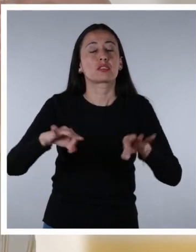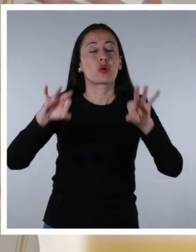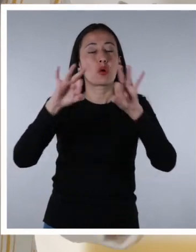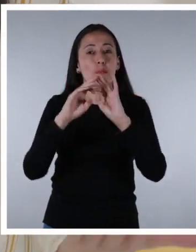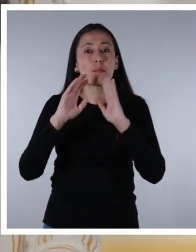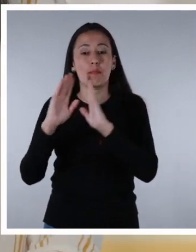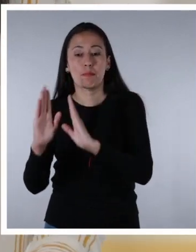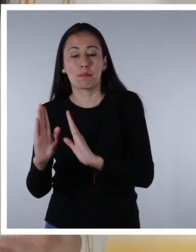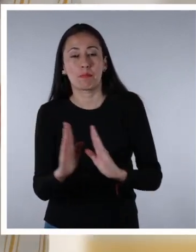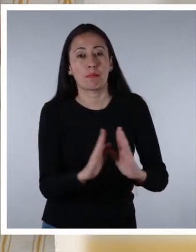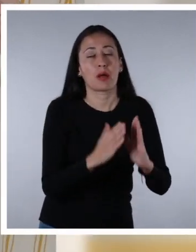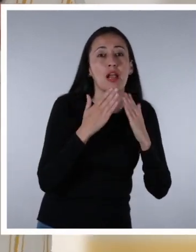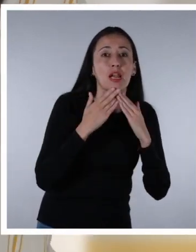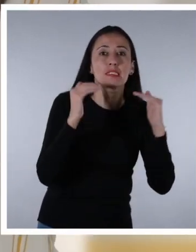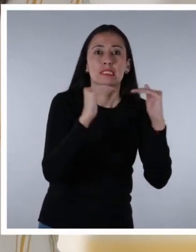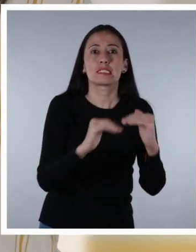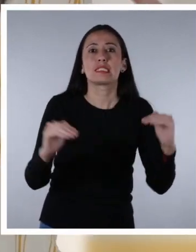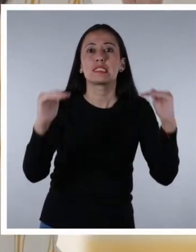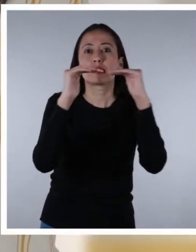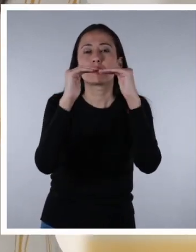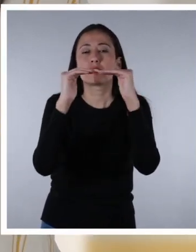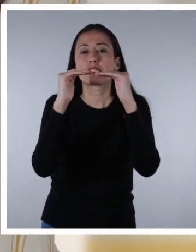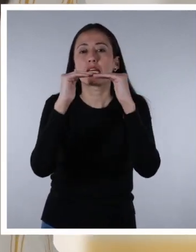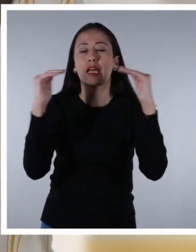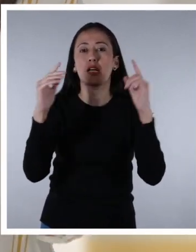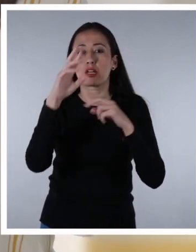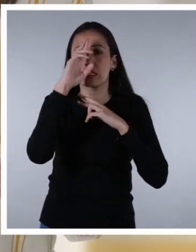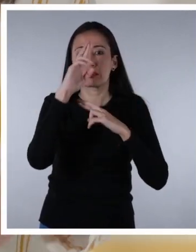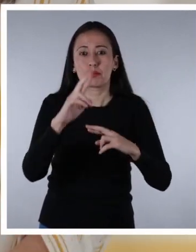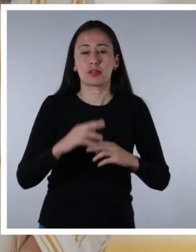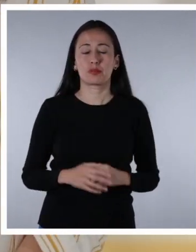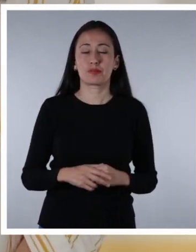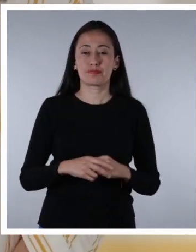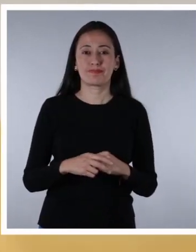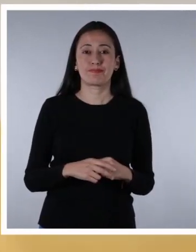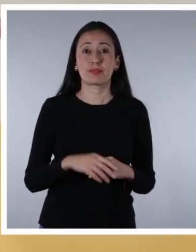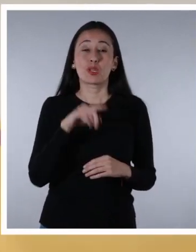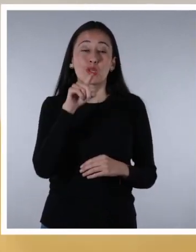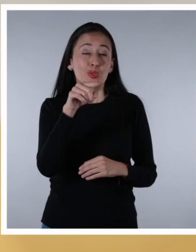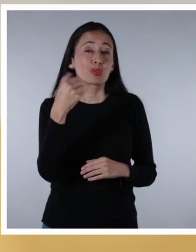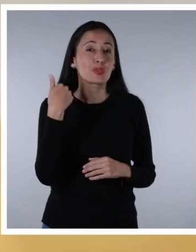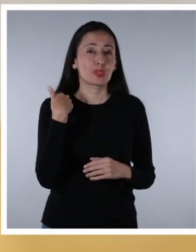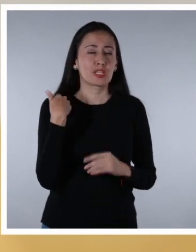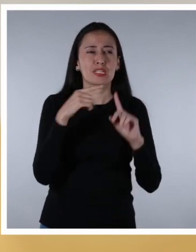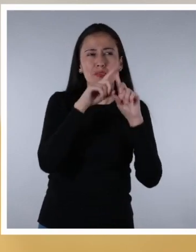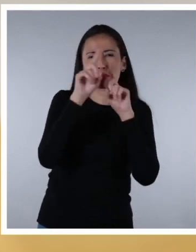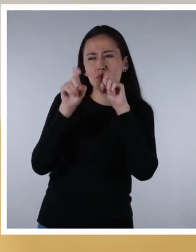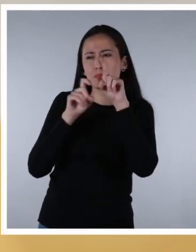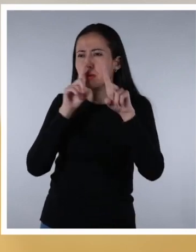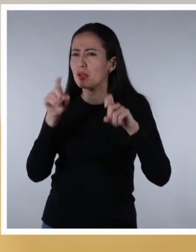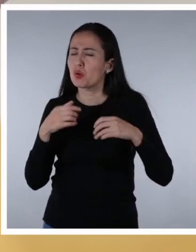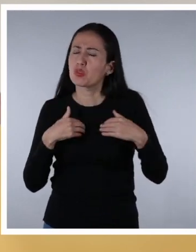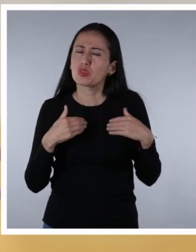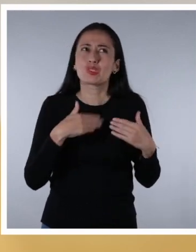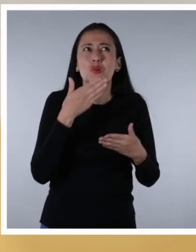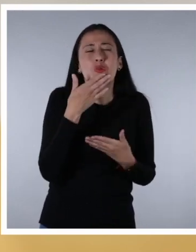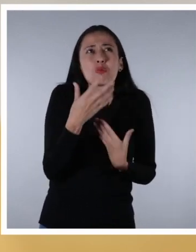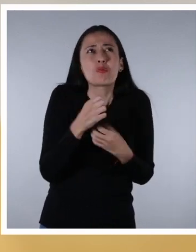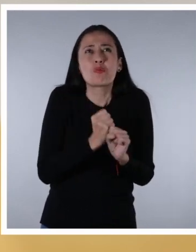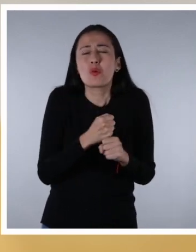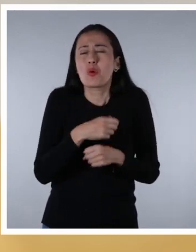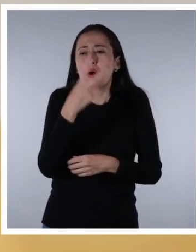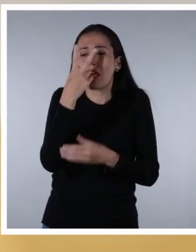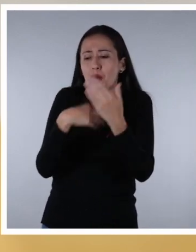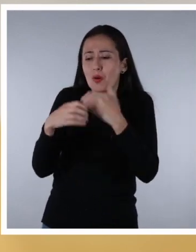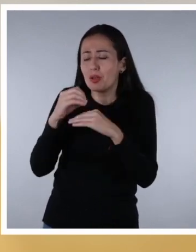generar un diálogo horizontal, abierto y respetuoso. Si tienes dudas o preguntas sobre cómo abordar